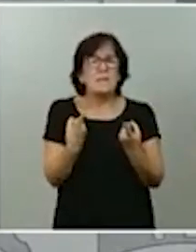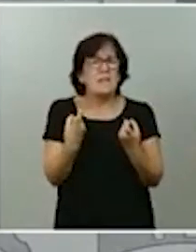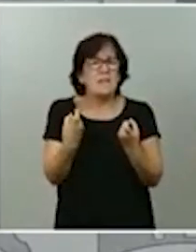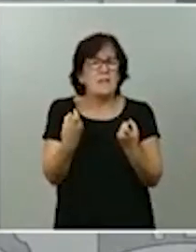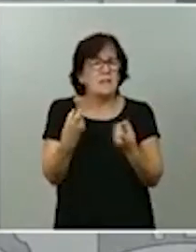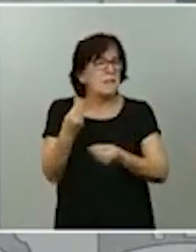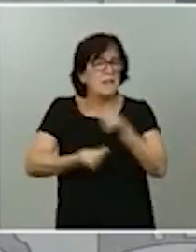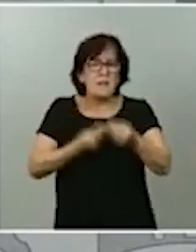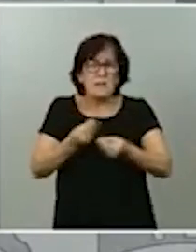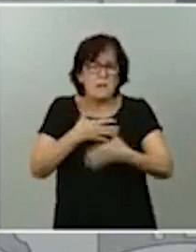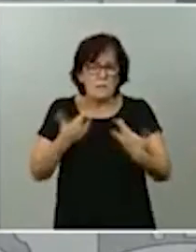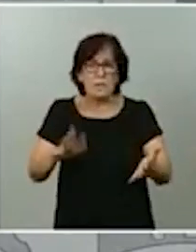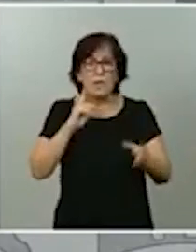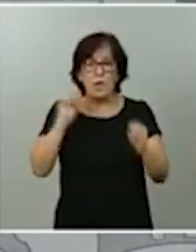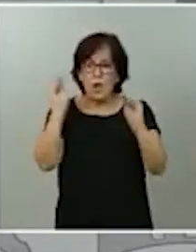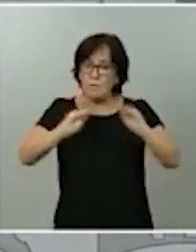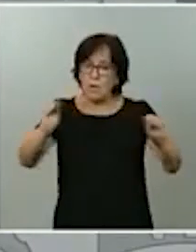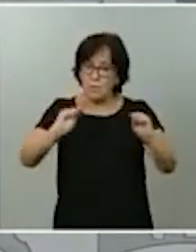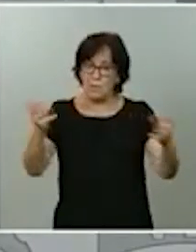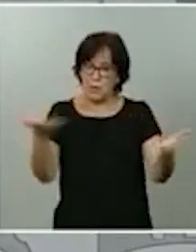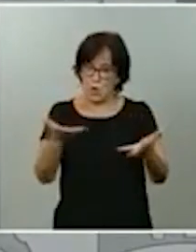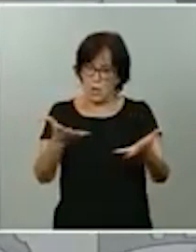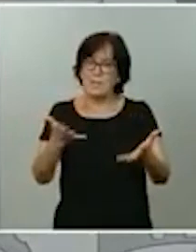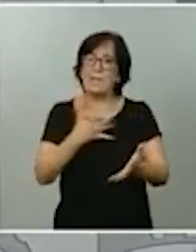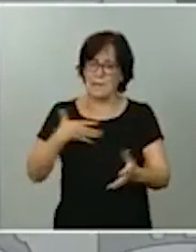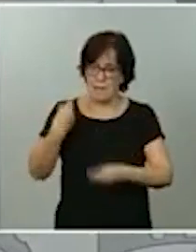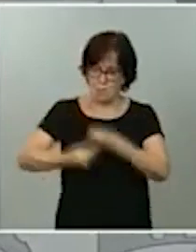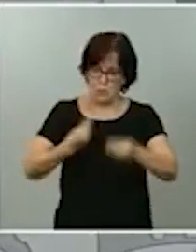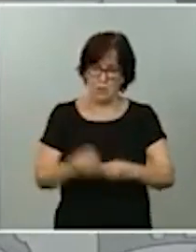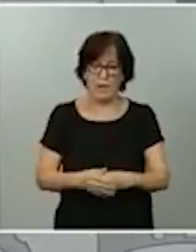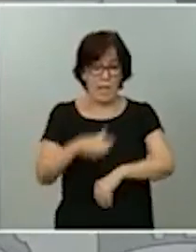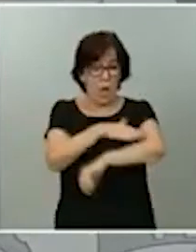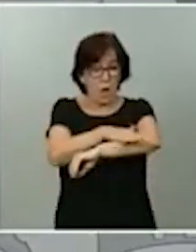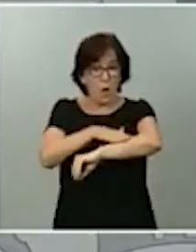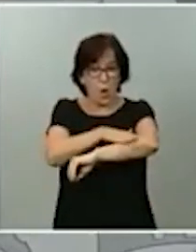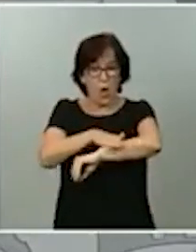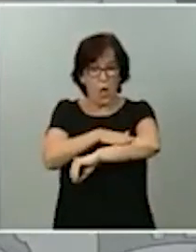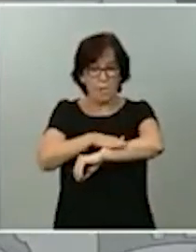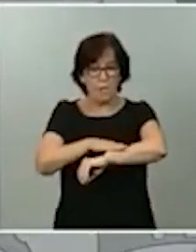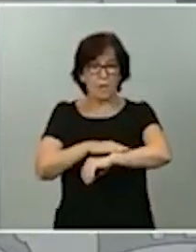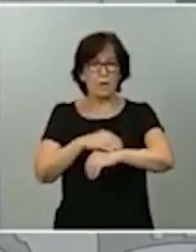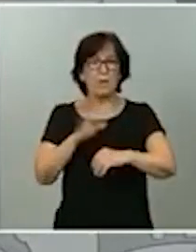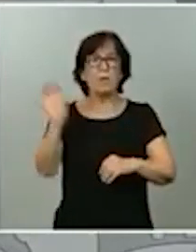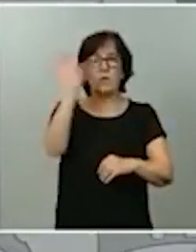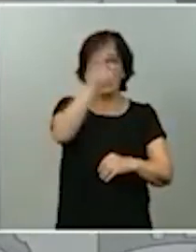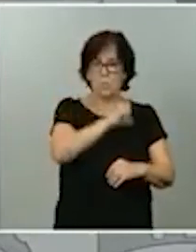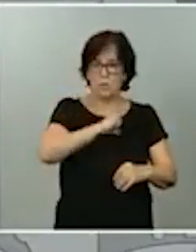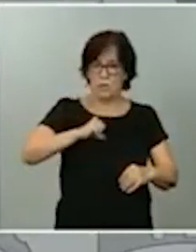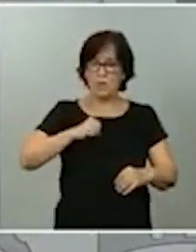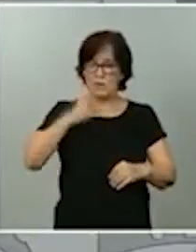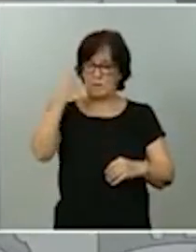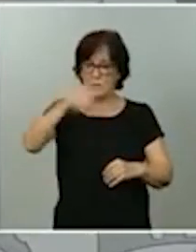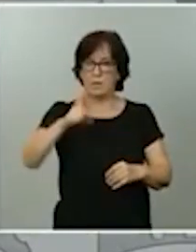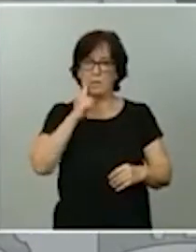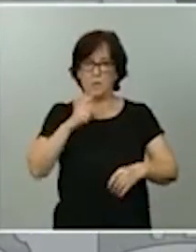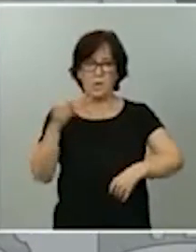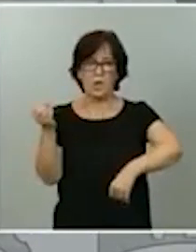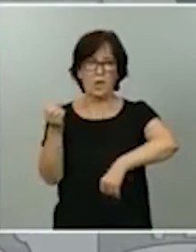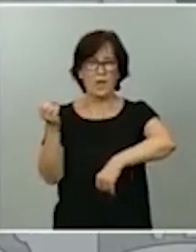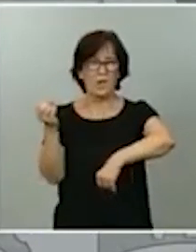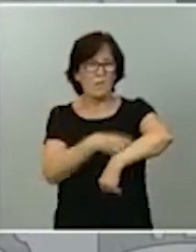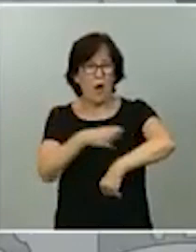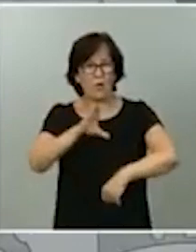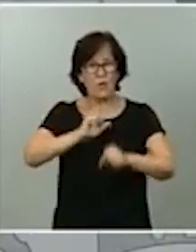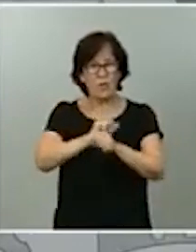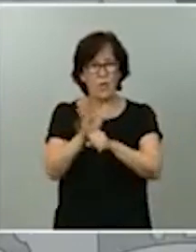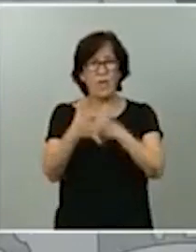a través de la formación urgente que tenemos prevista. El Gobierno dotó a las comunidades autónomas, como saben ustedes, con el fondo COVID, de 16.000